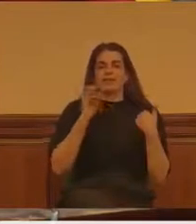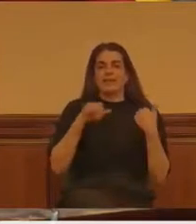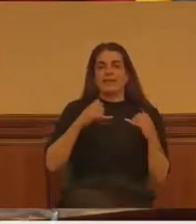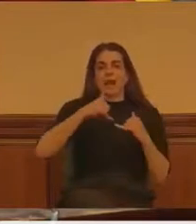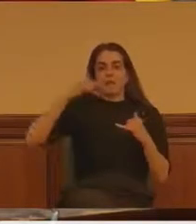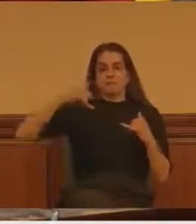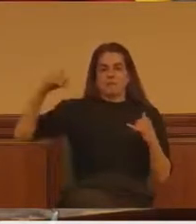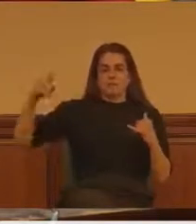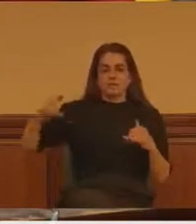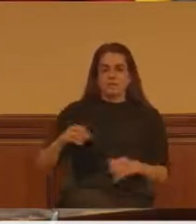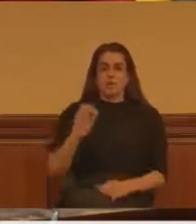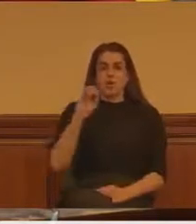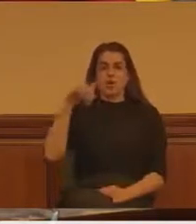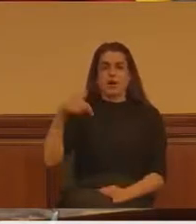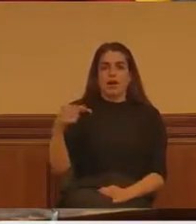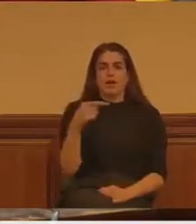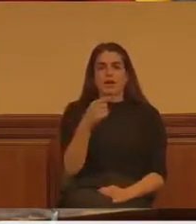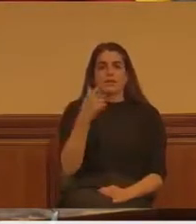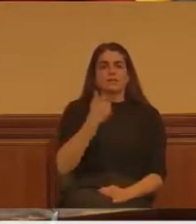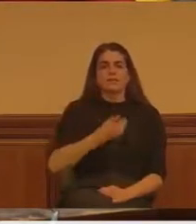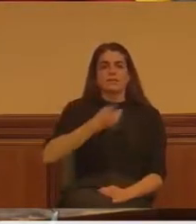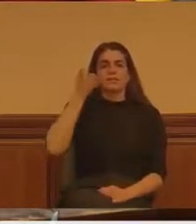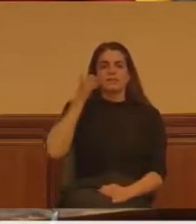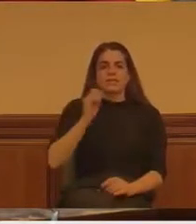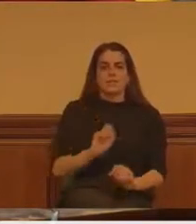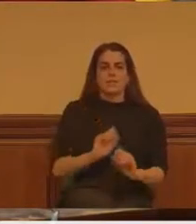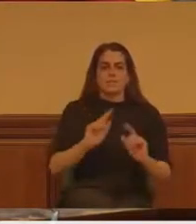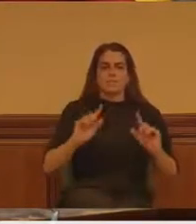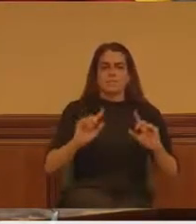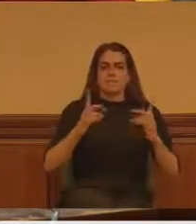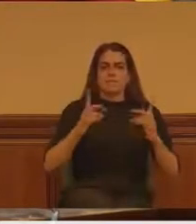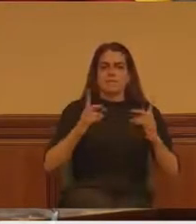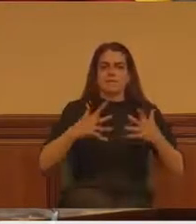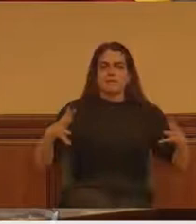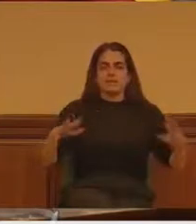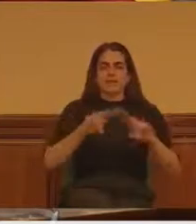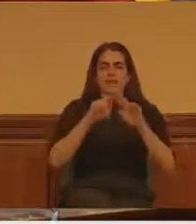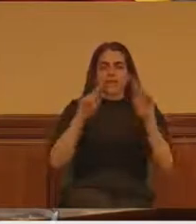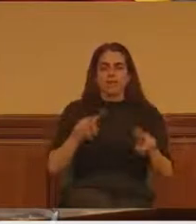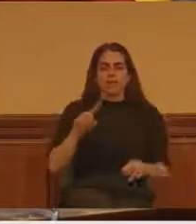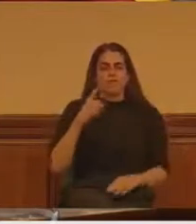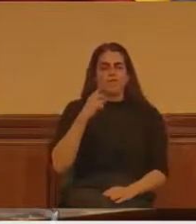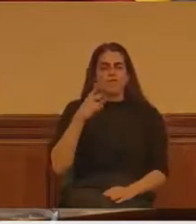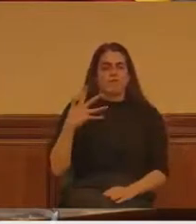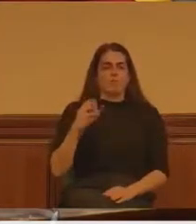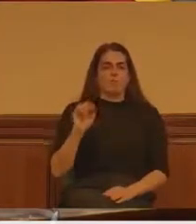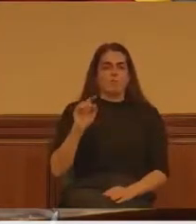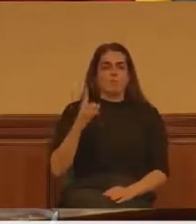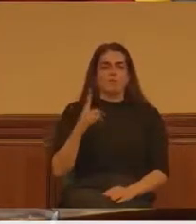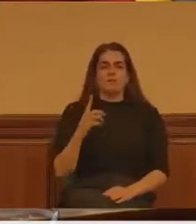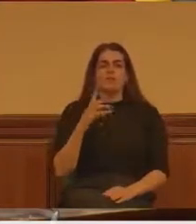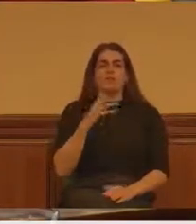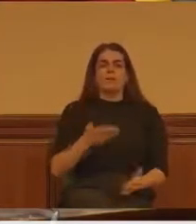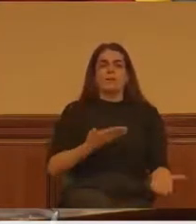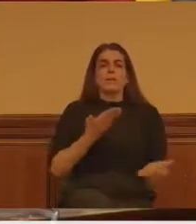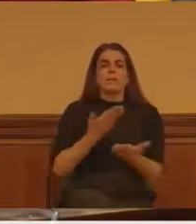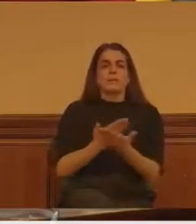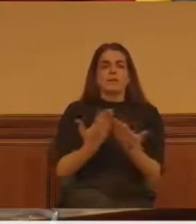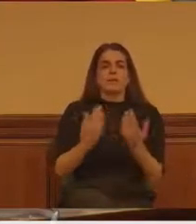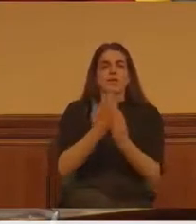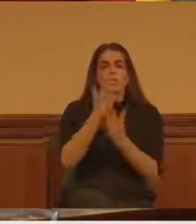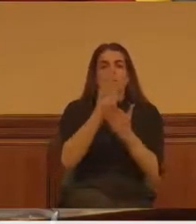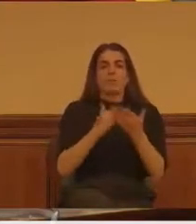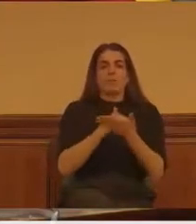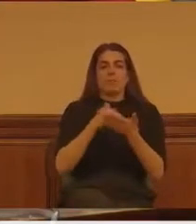la ONG de mayor prestigio internacional, que pide la homologación con los estándares europeos.